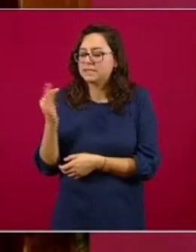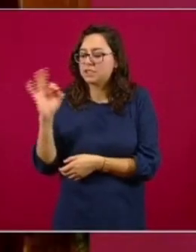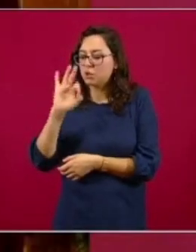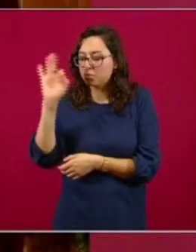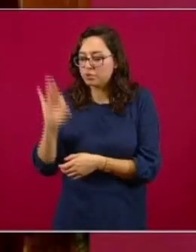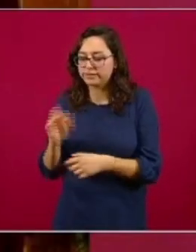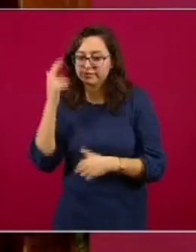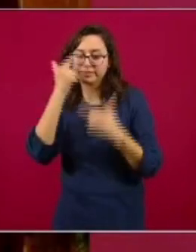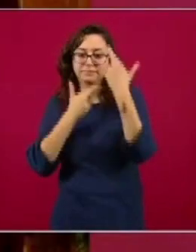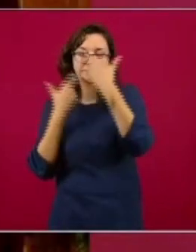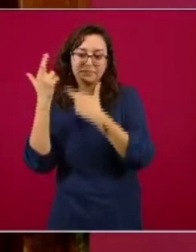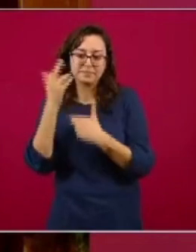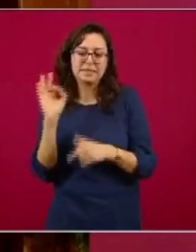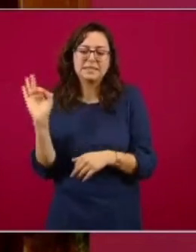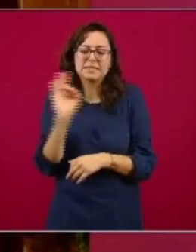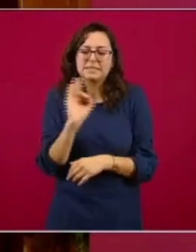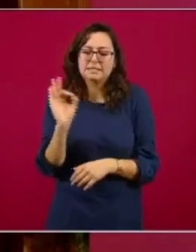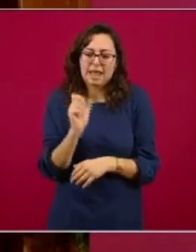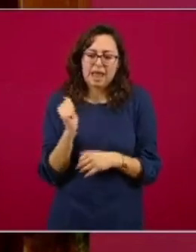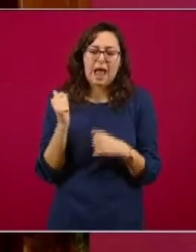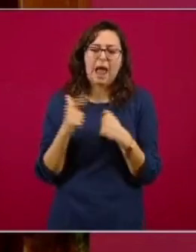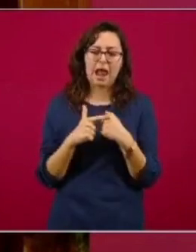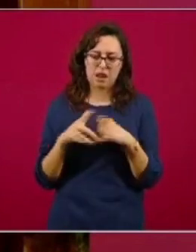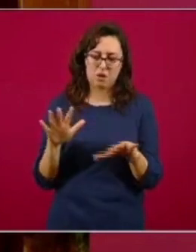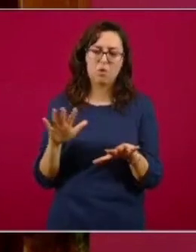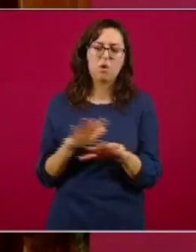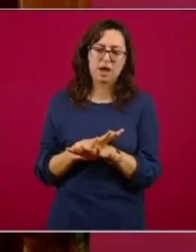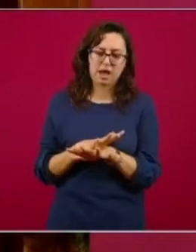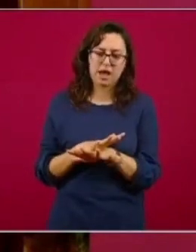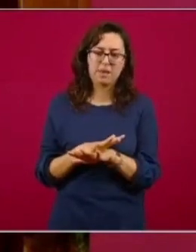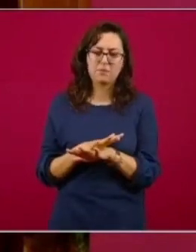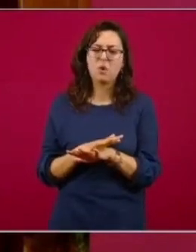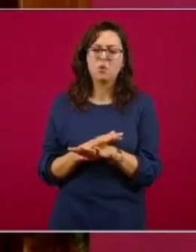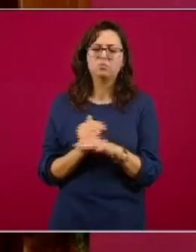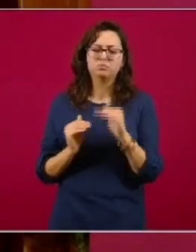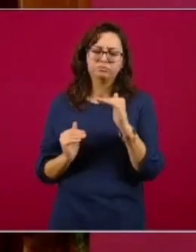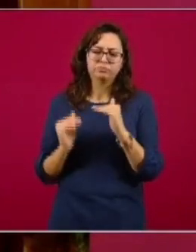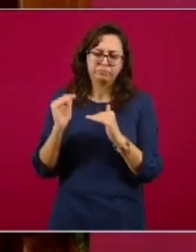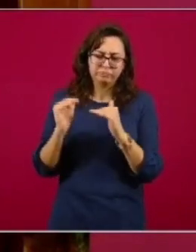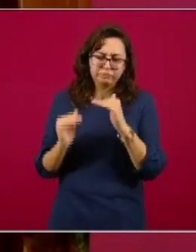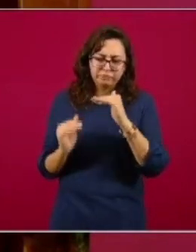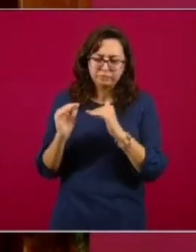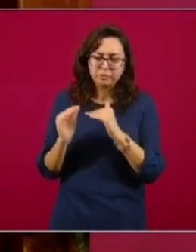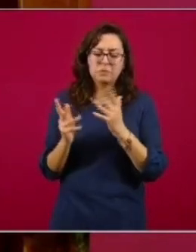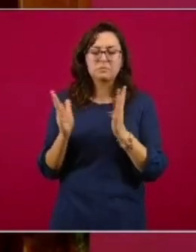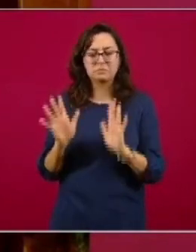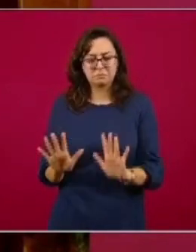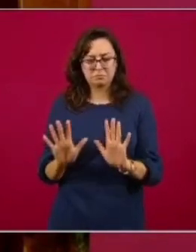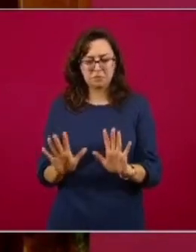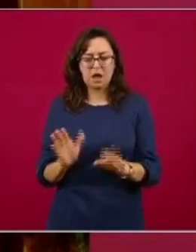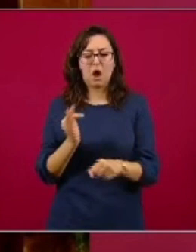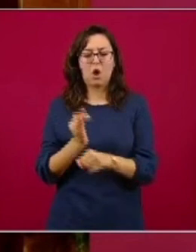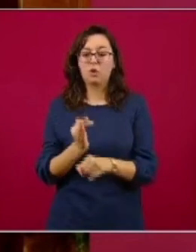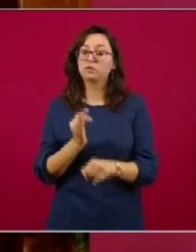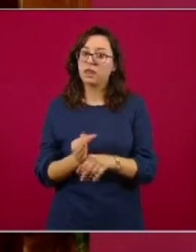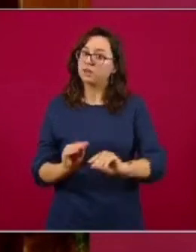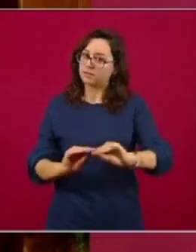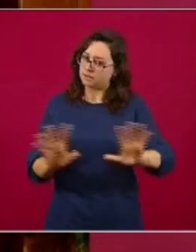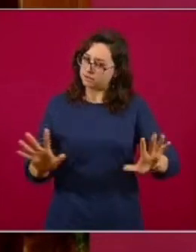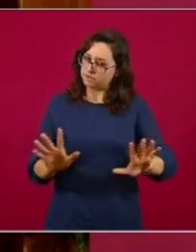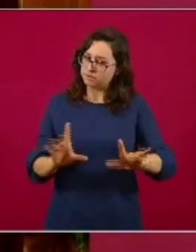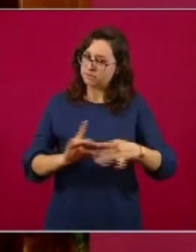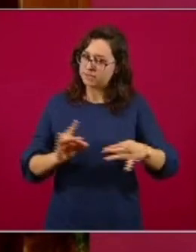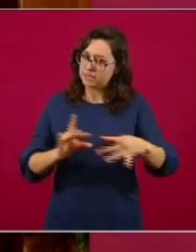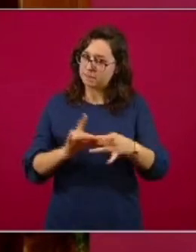y podría haber diferencias que pueden ser pequeñas, pero de todas maneras quiero que quede muy claro. La